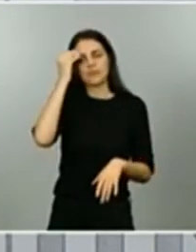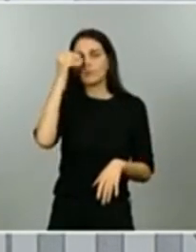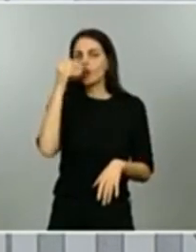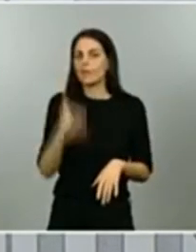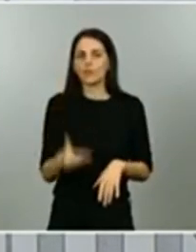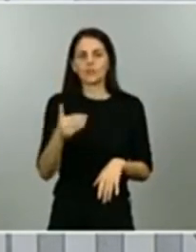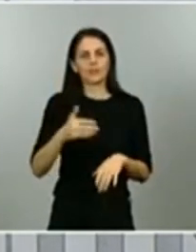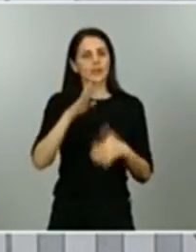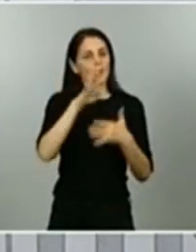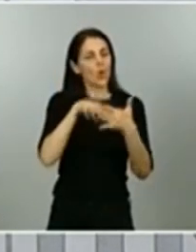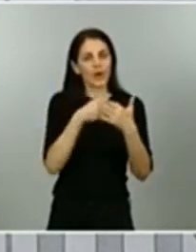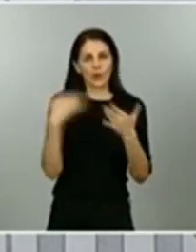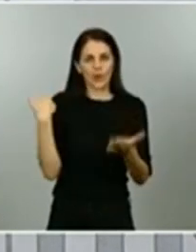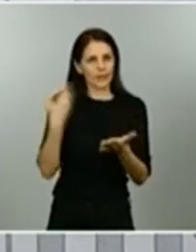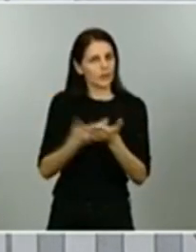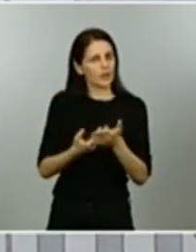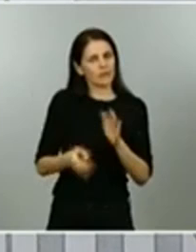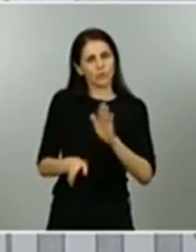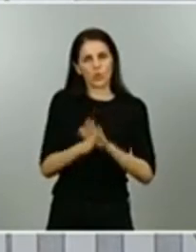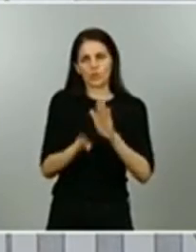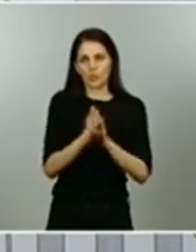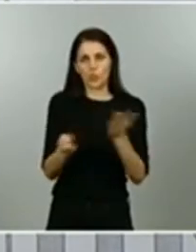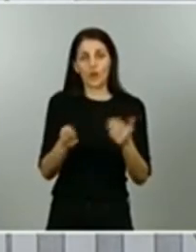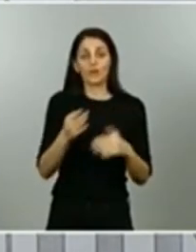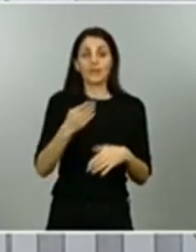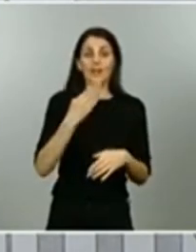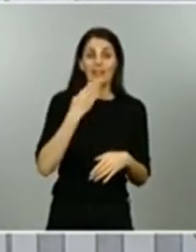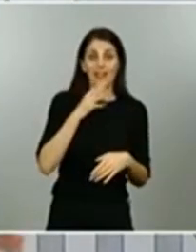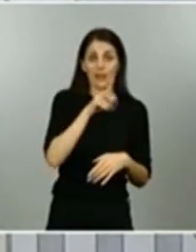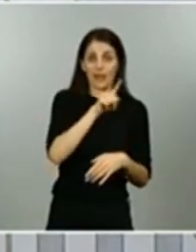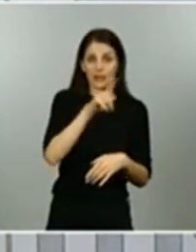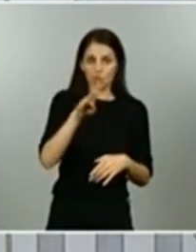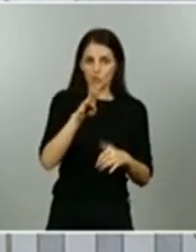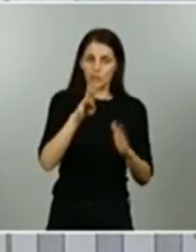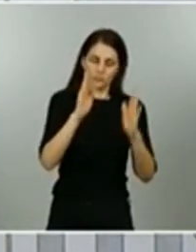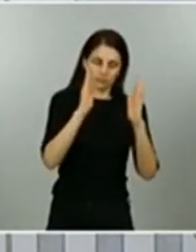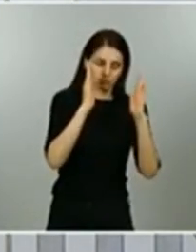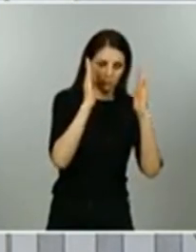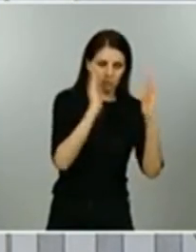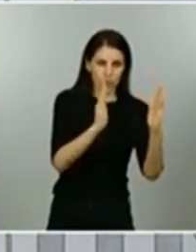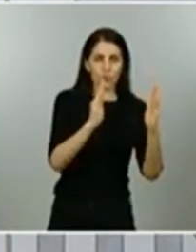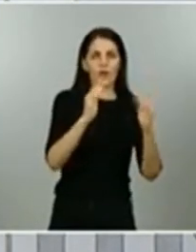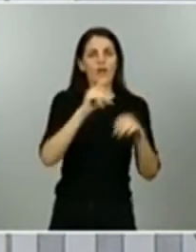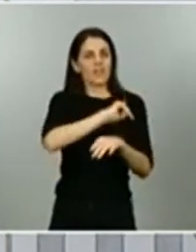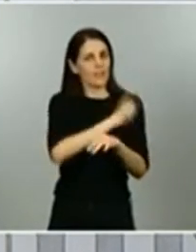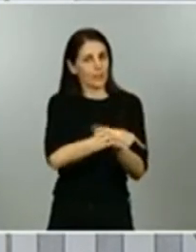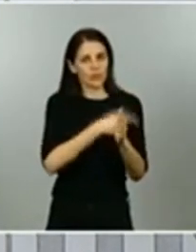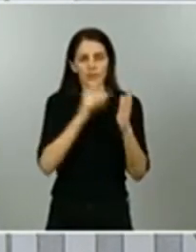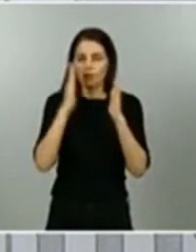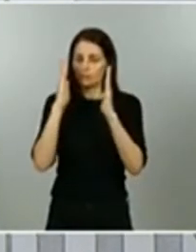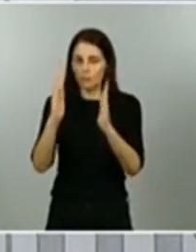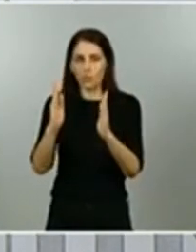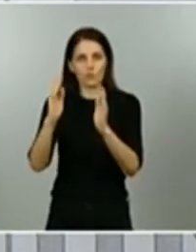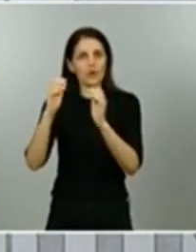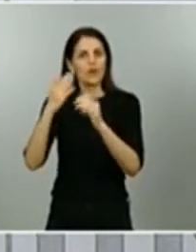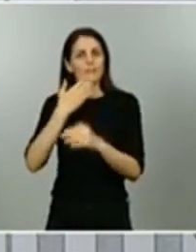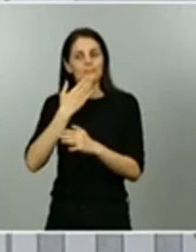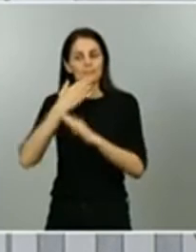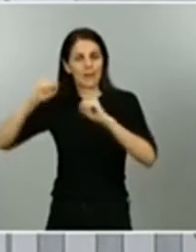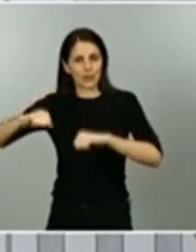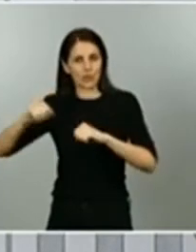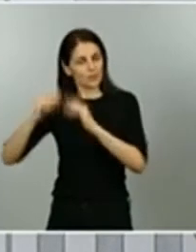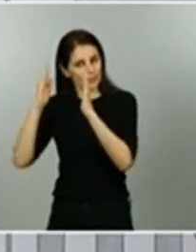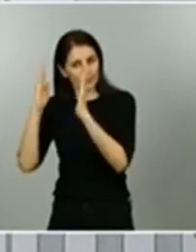digamos los menores de 14 años pueden pasear en una franja horaria el deporte se haga en una franja horaria los mayores pueden pasear en una franja horaria para evitar digamos que haya